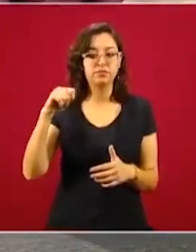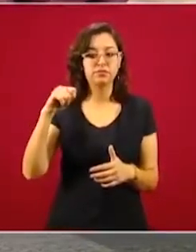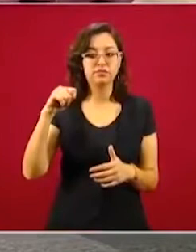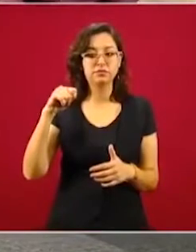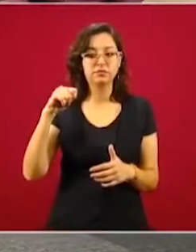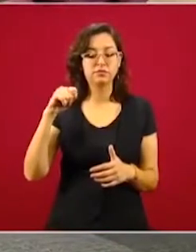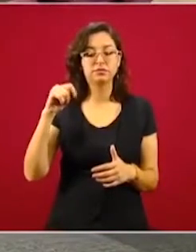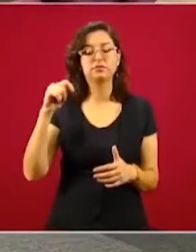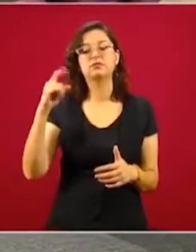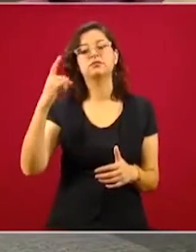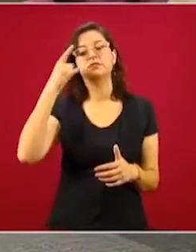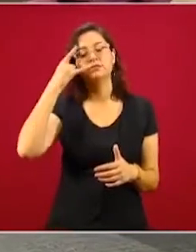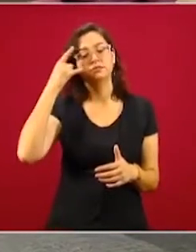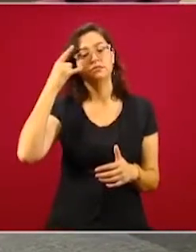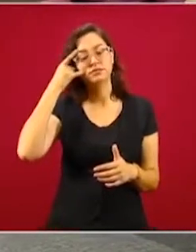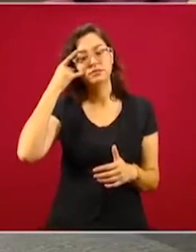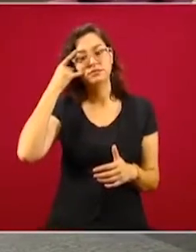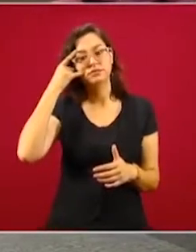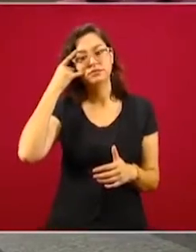Campeche,